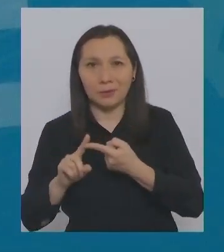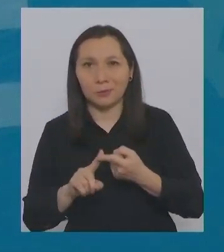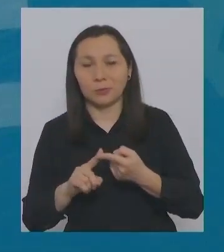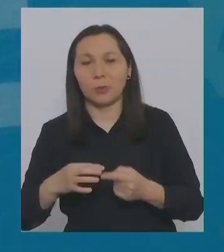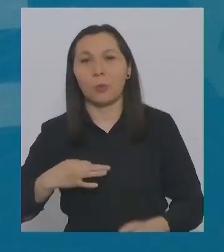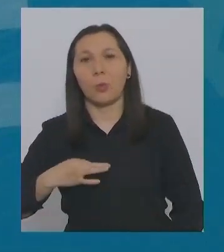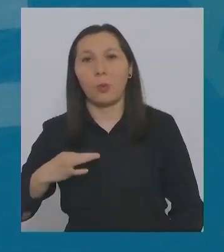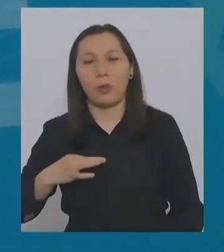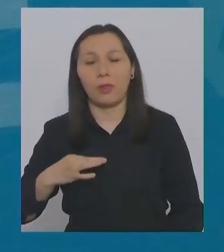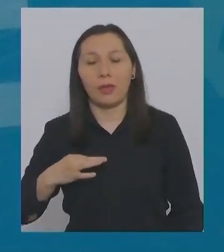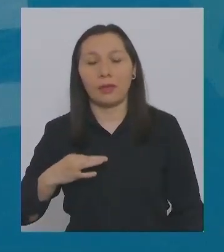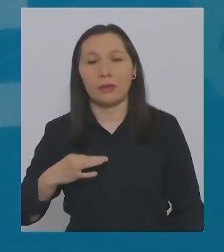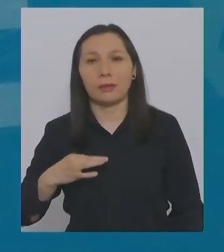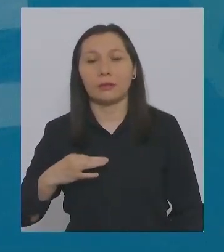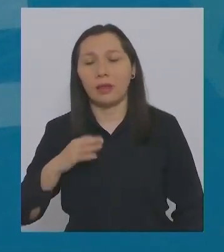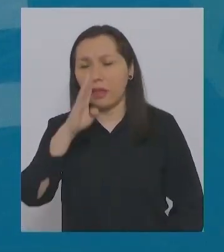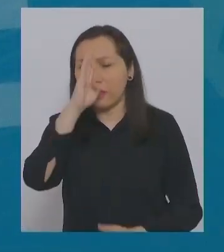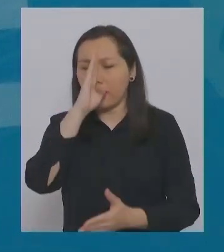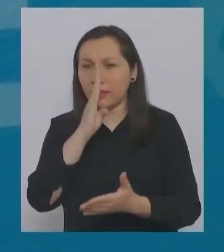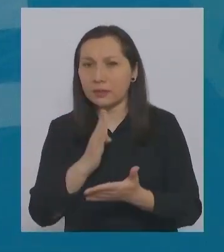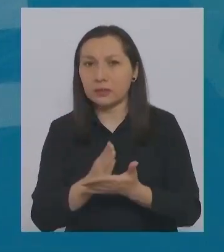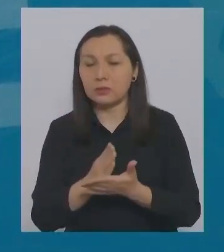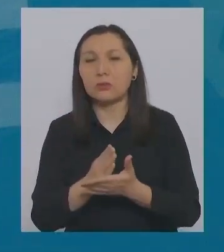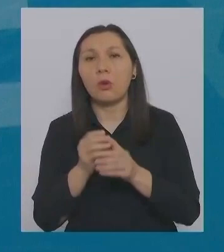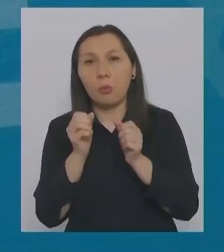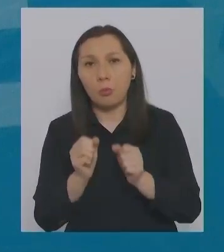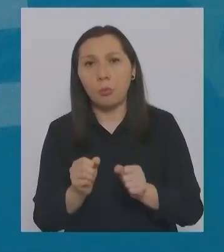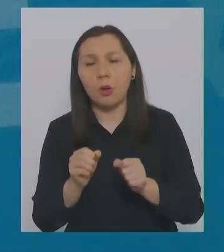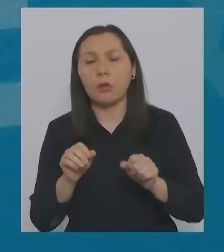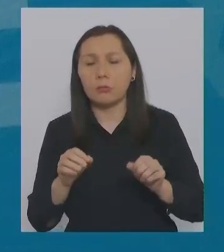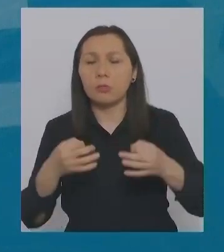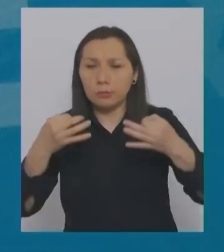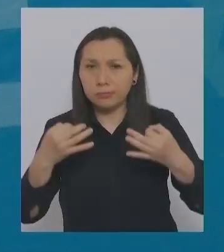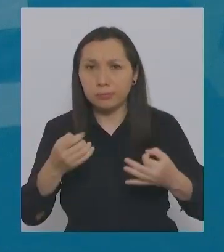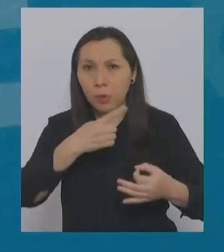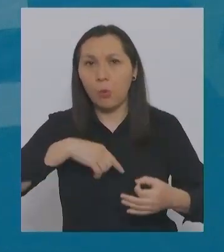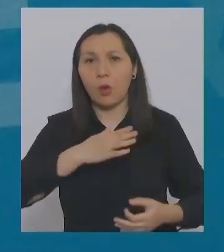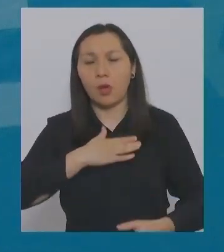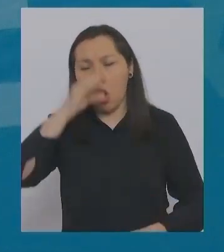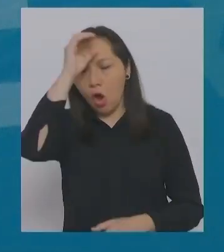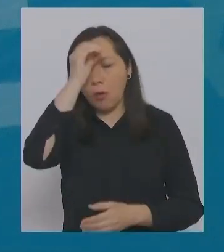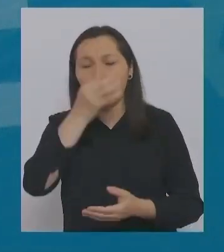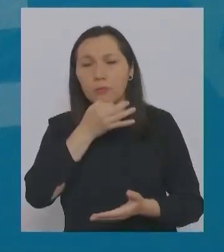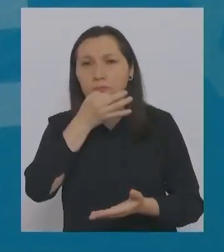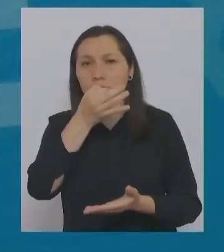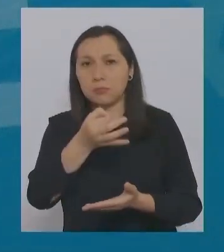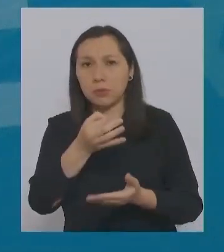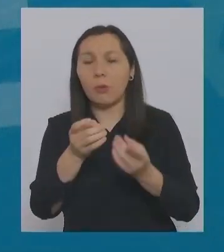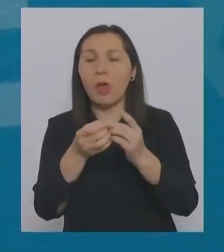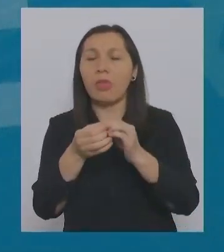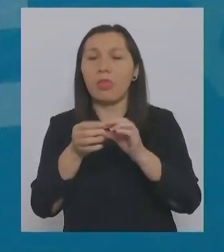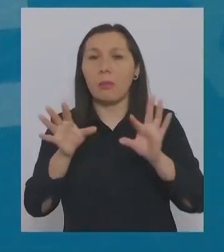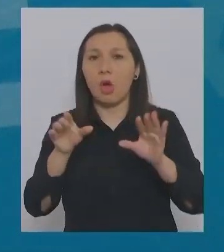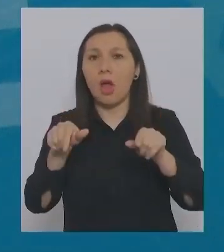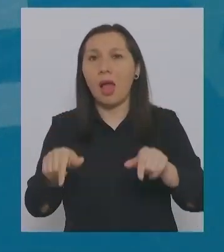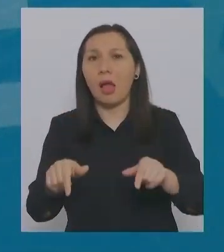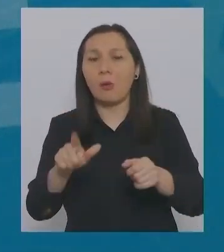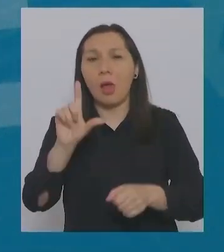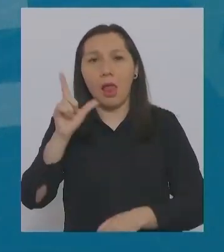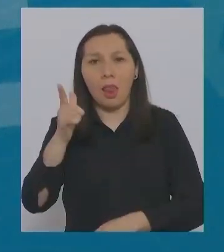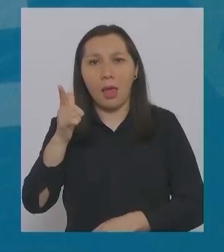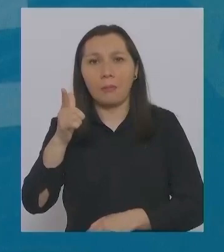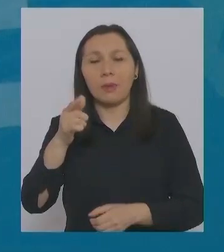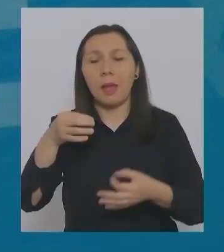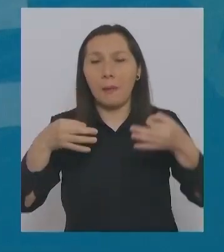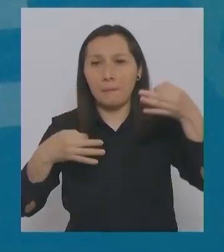ciudadana, de decisión, donde podemos hacer valer nuestra opinión en forma democrática a través de un lápiz